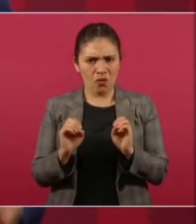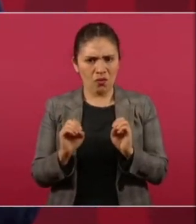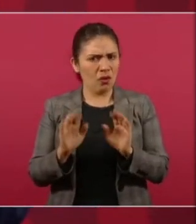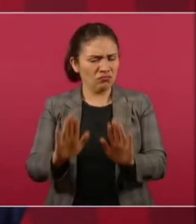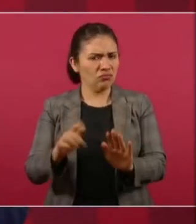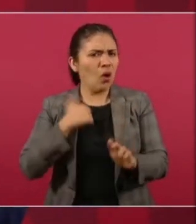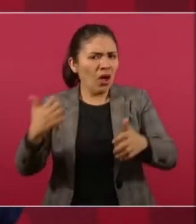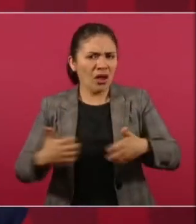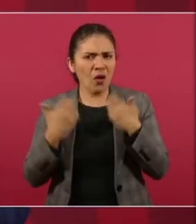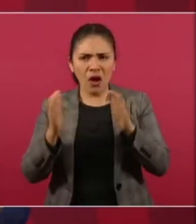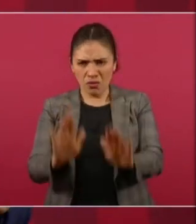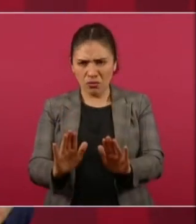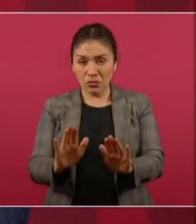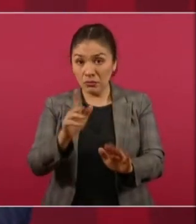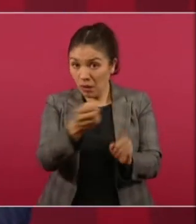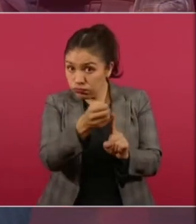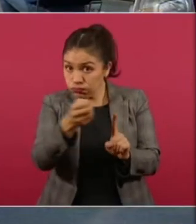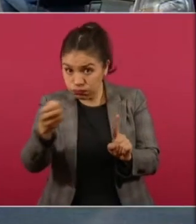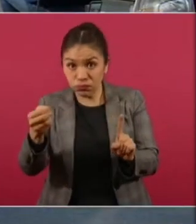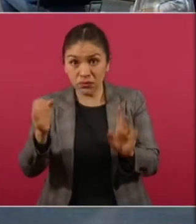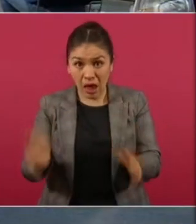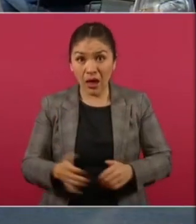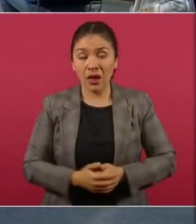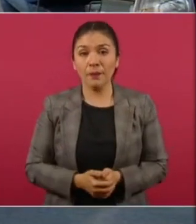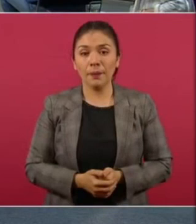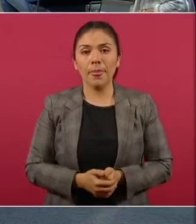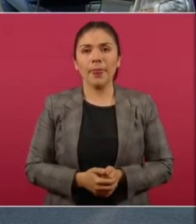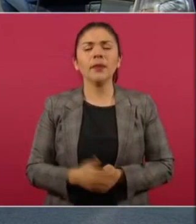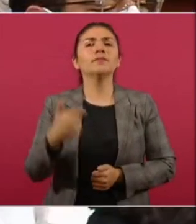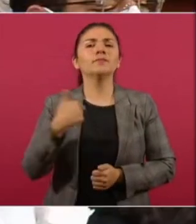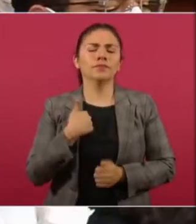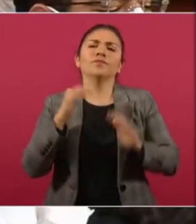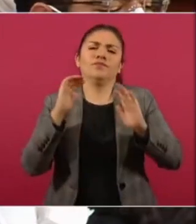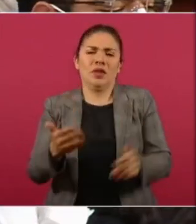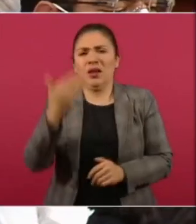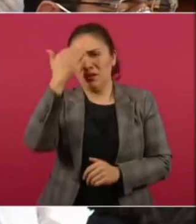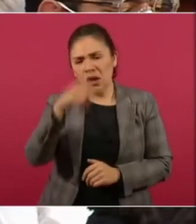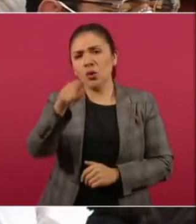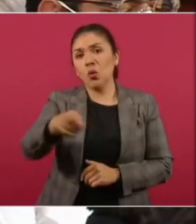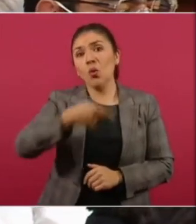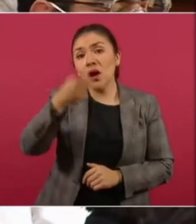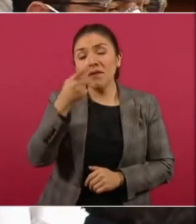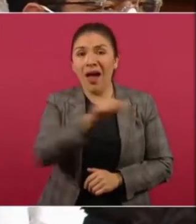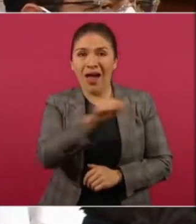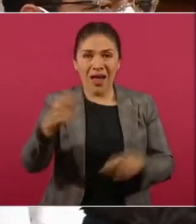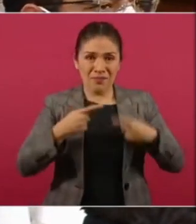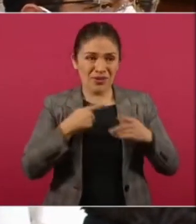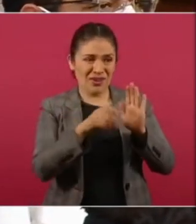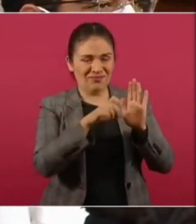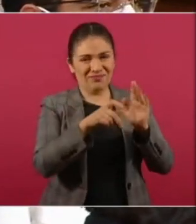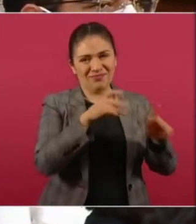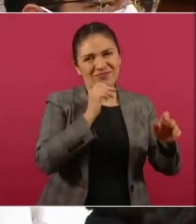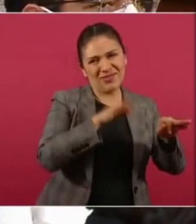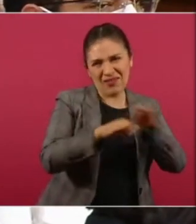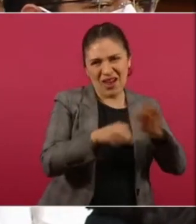tomé partido, presidente. Usted nos pidió a los reporteros, tomen partido.